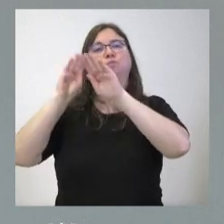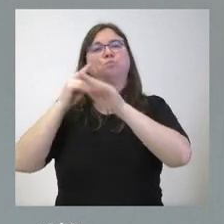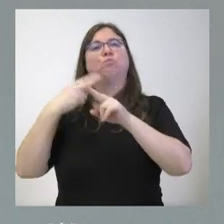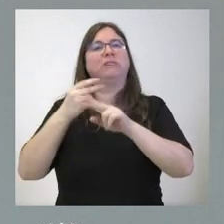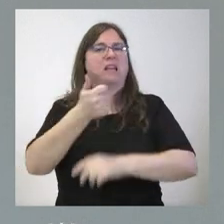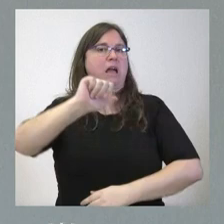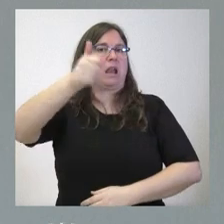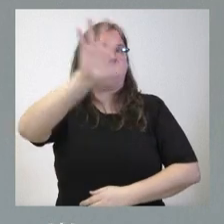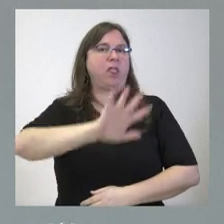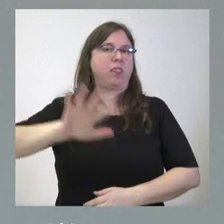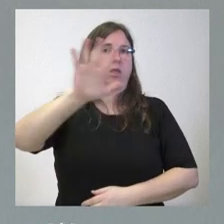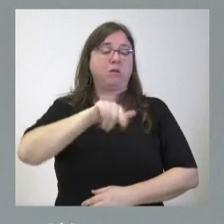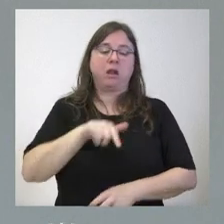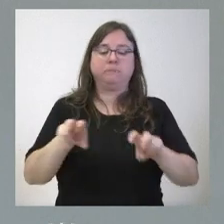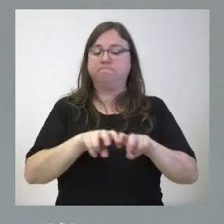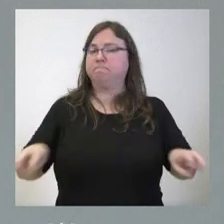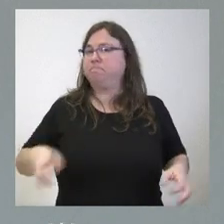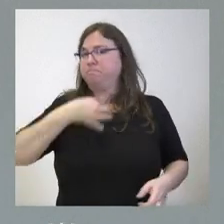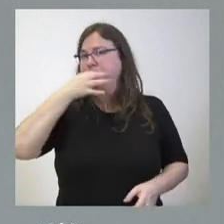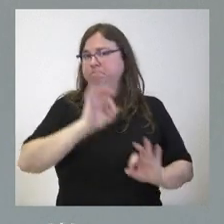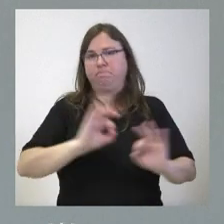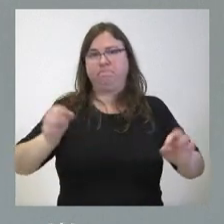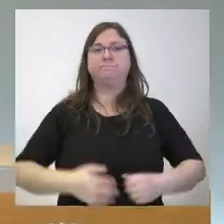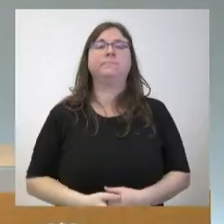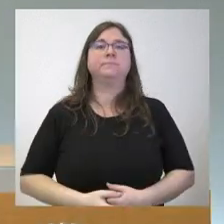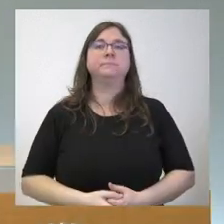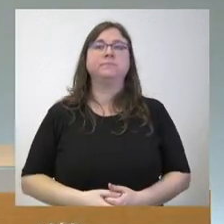desde esta mesa de la portavocía de la Junta de Castellón